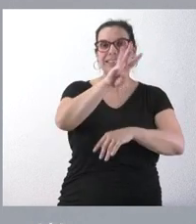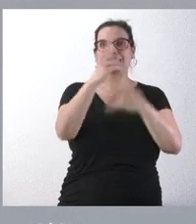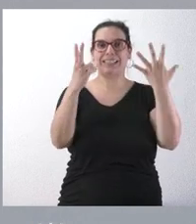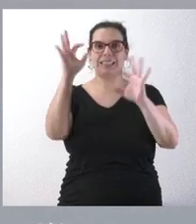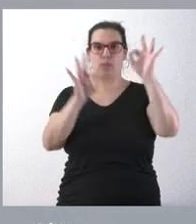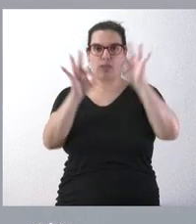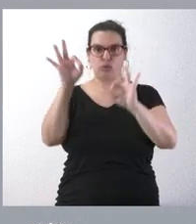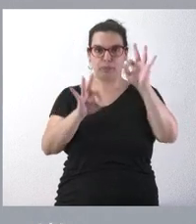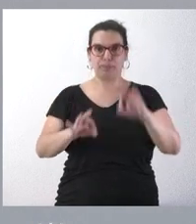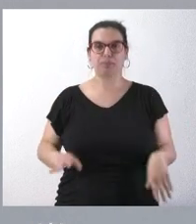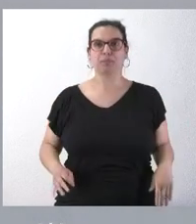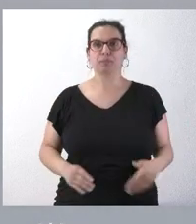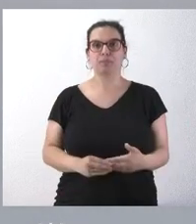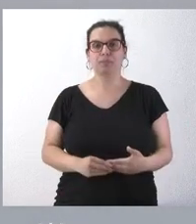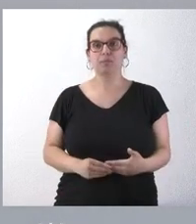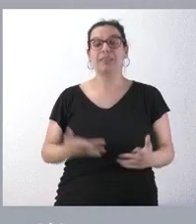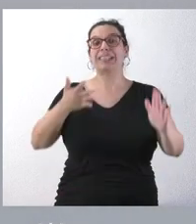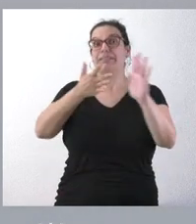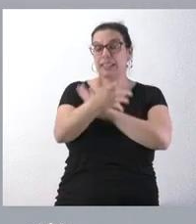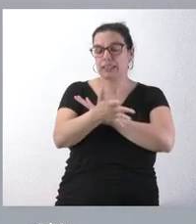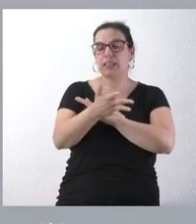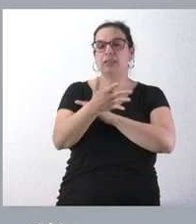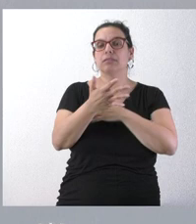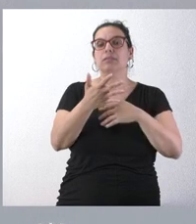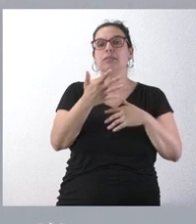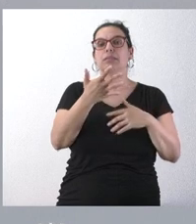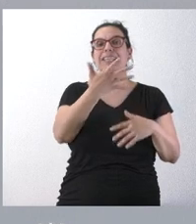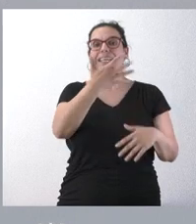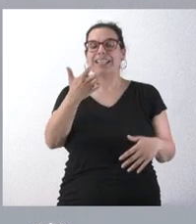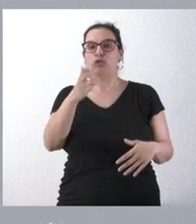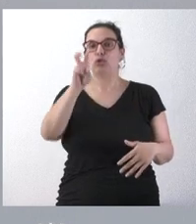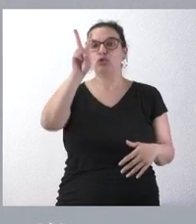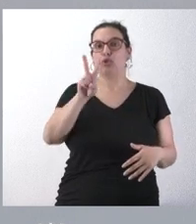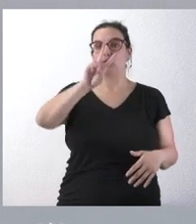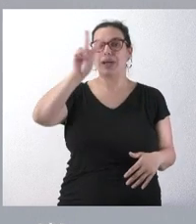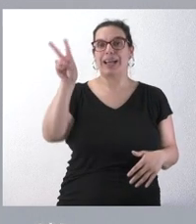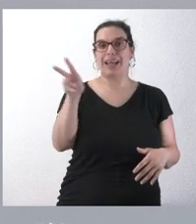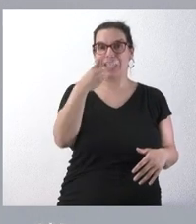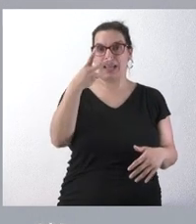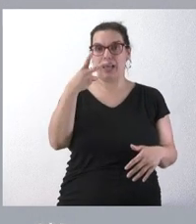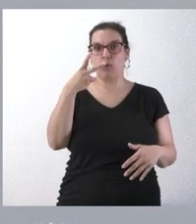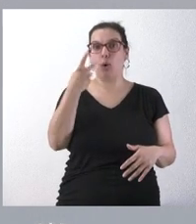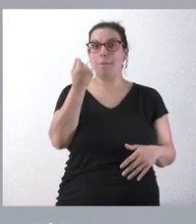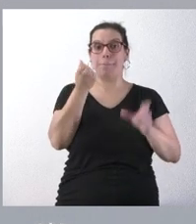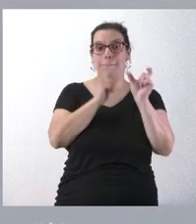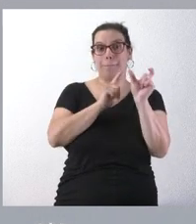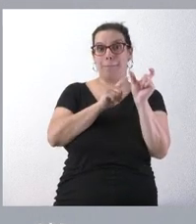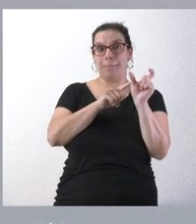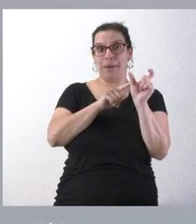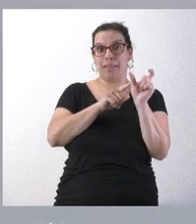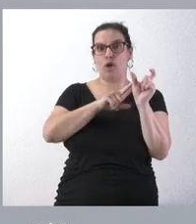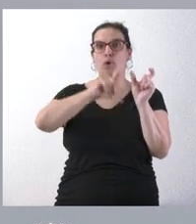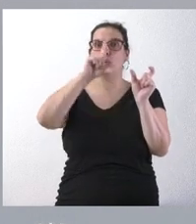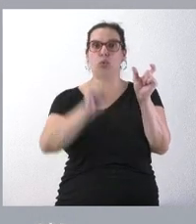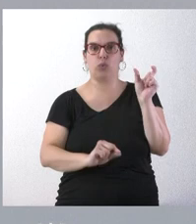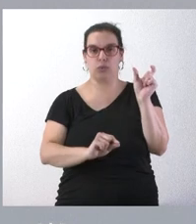Y esto supone una reducción de 502 euros del precio de abaratamiento,